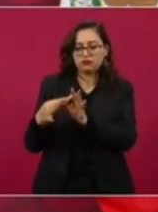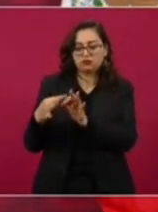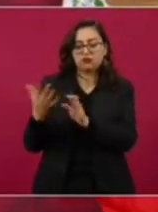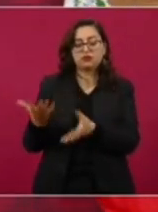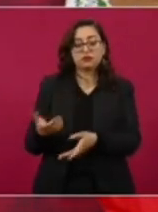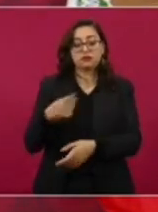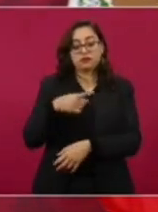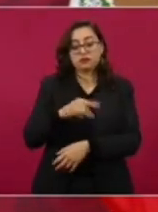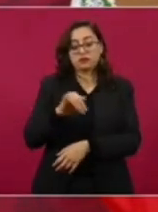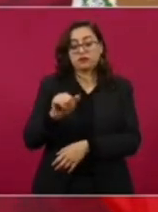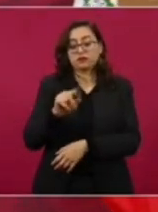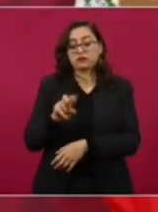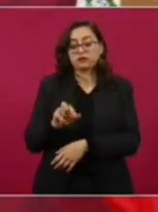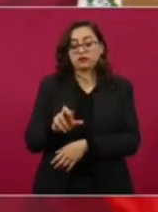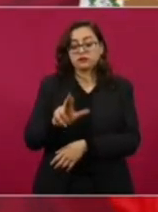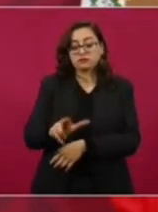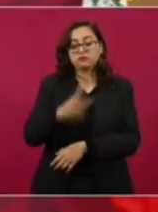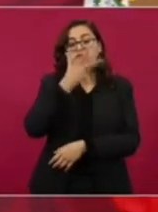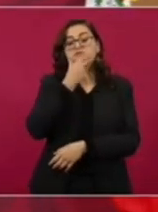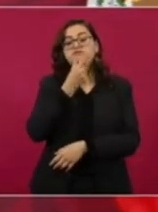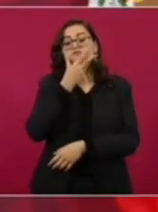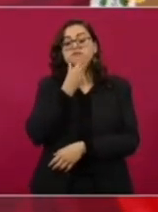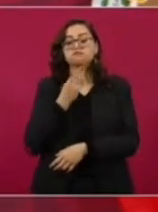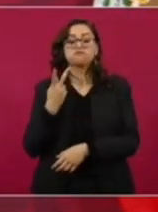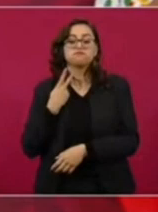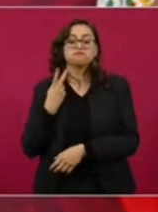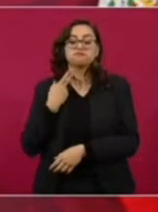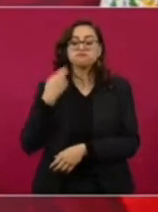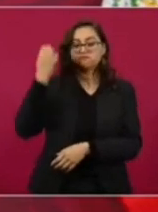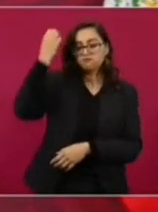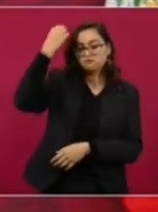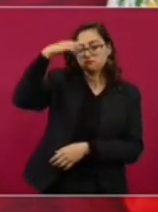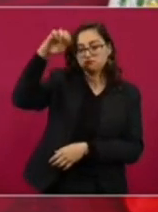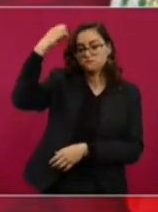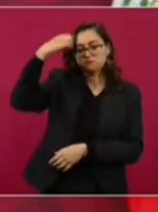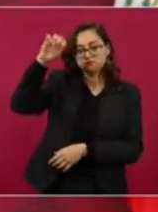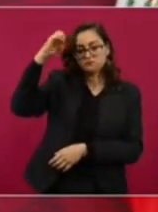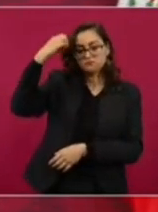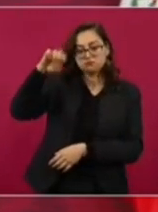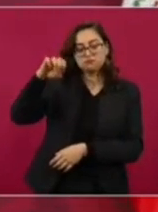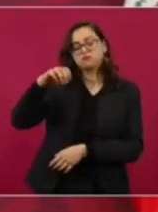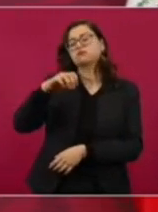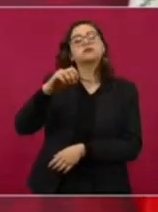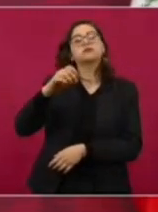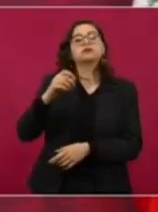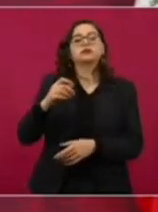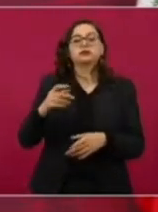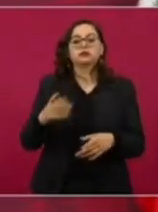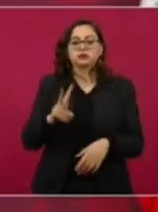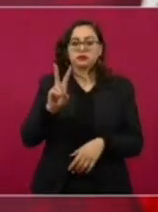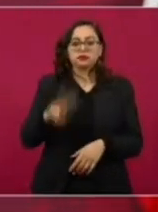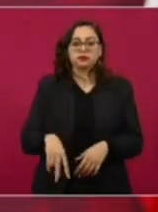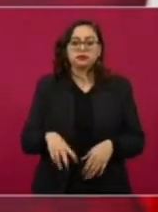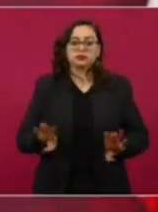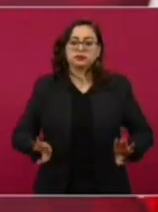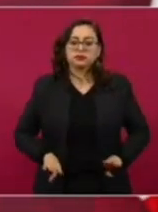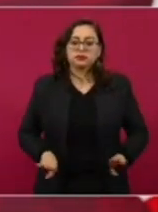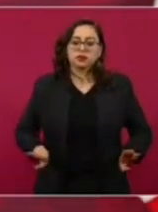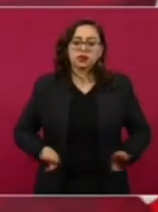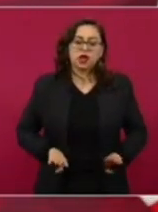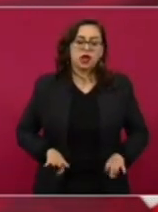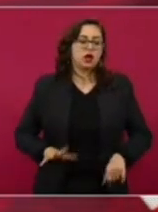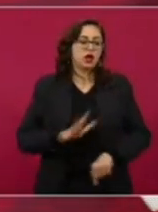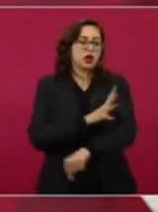Javier es un político experimentado, es un compañero honesto, un servidor